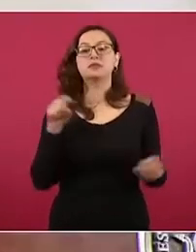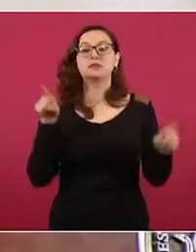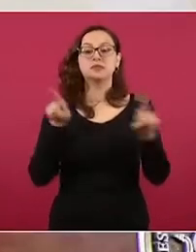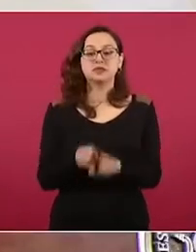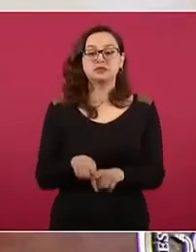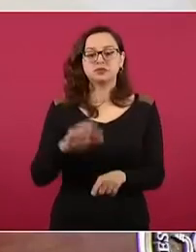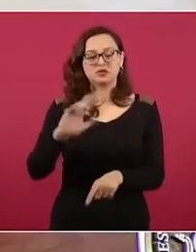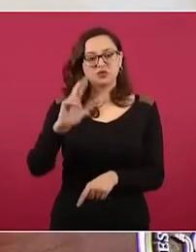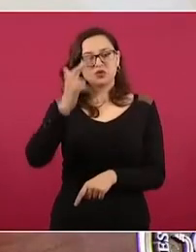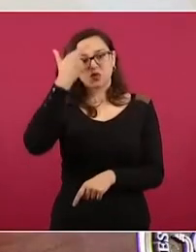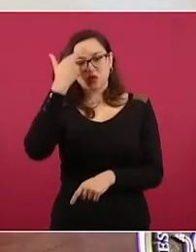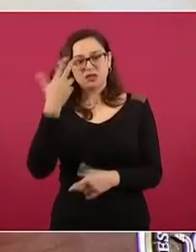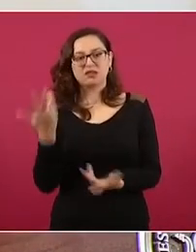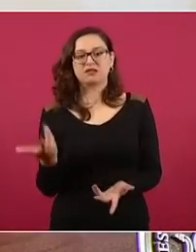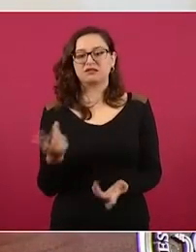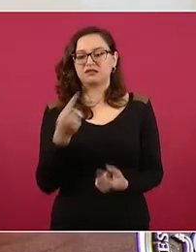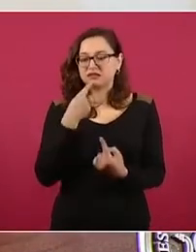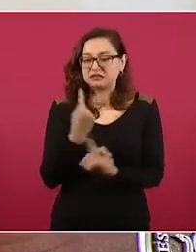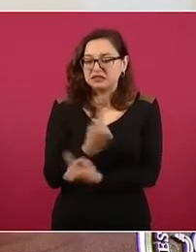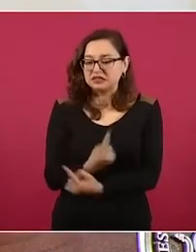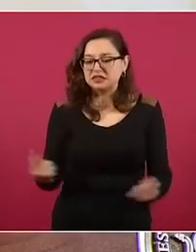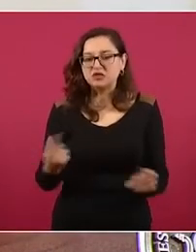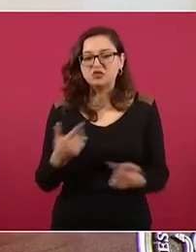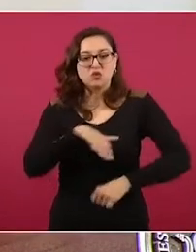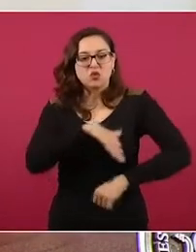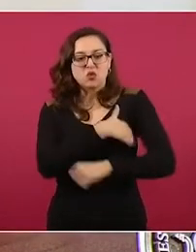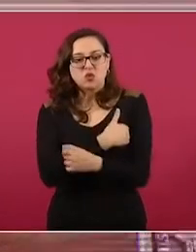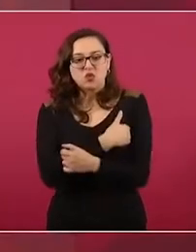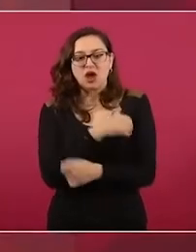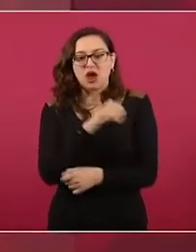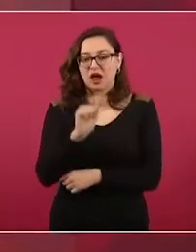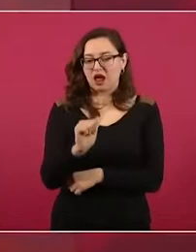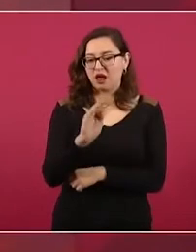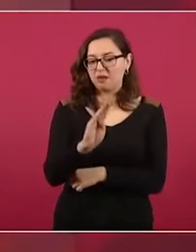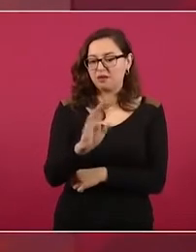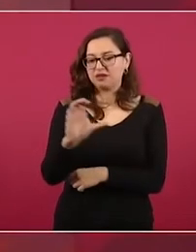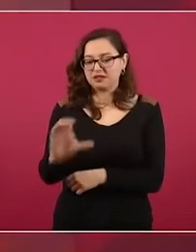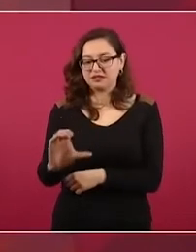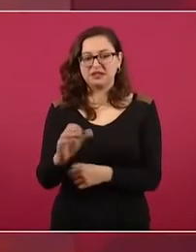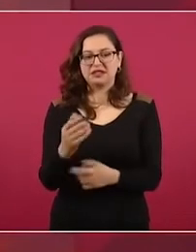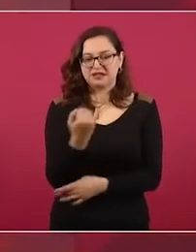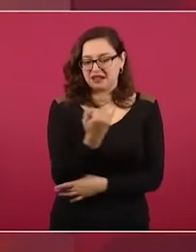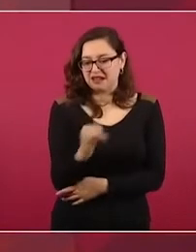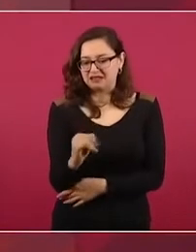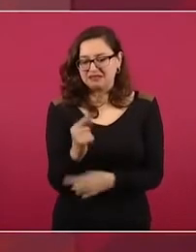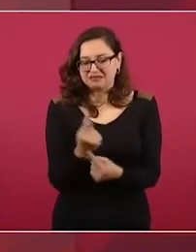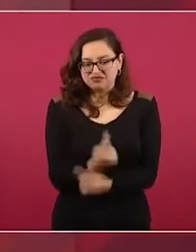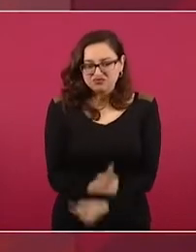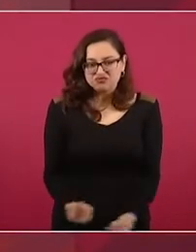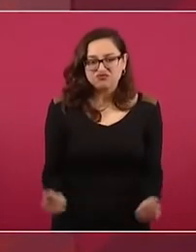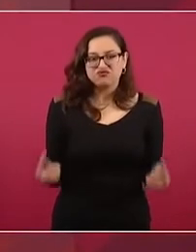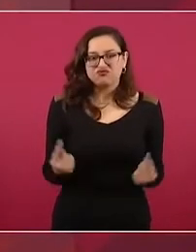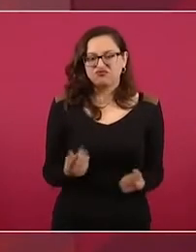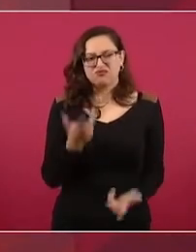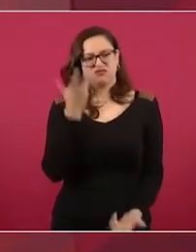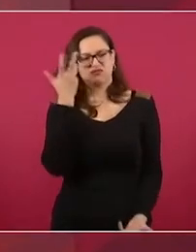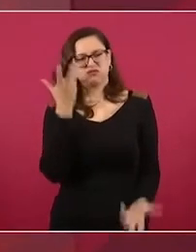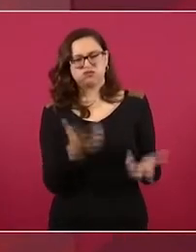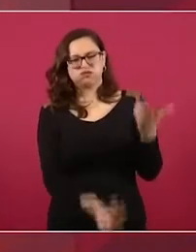Lo mismo, como se presentó